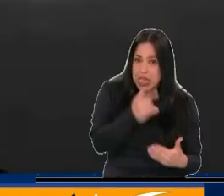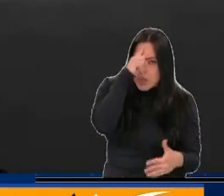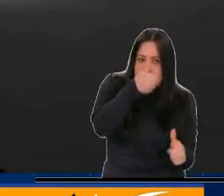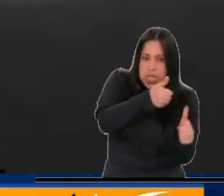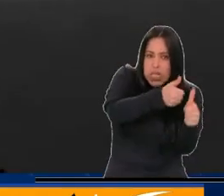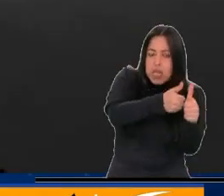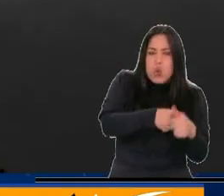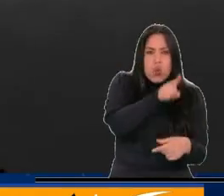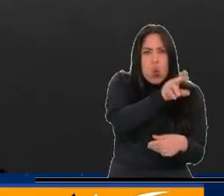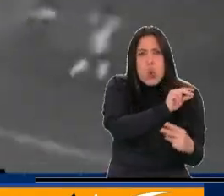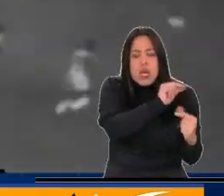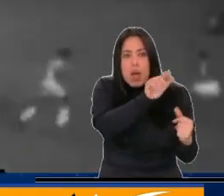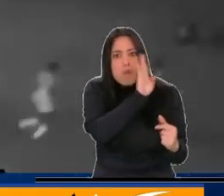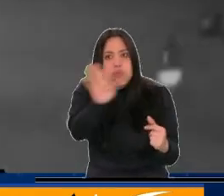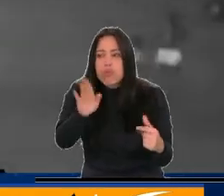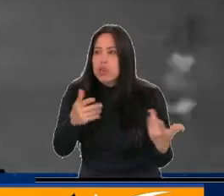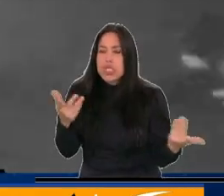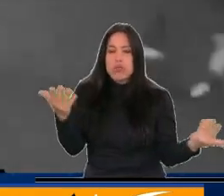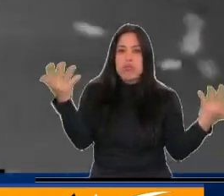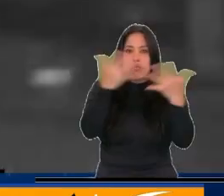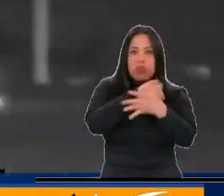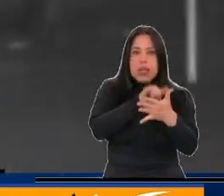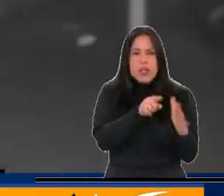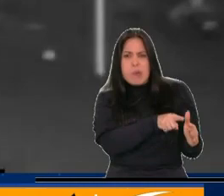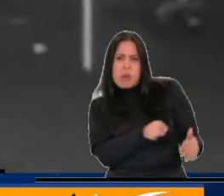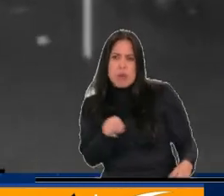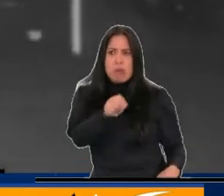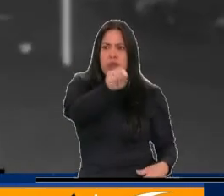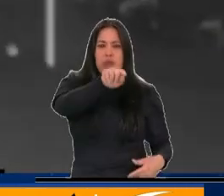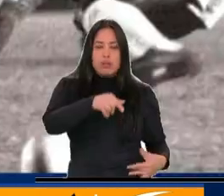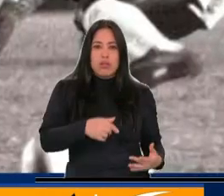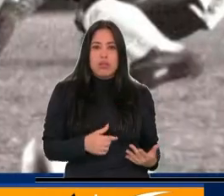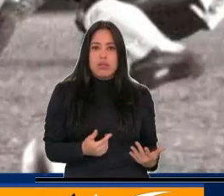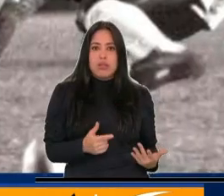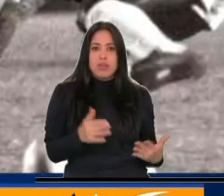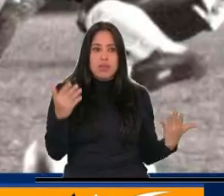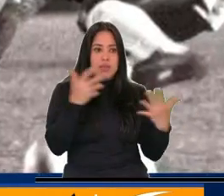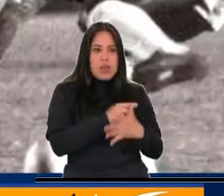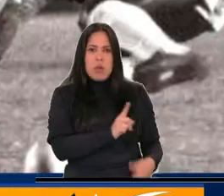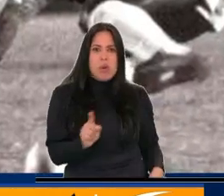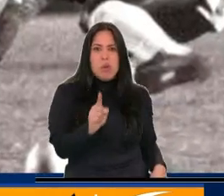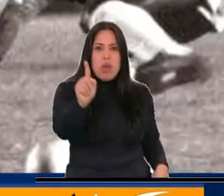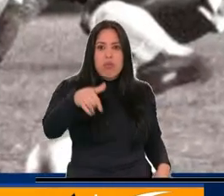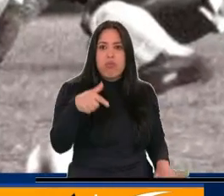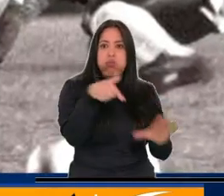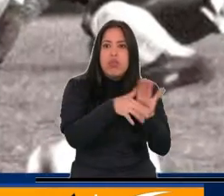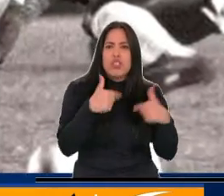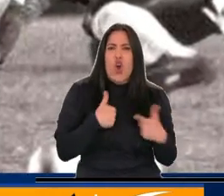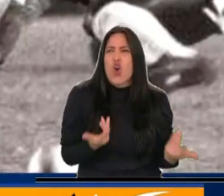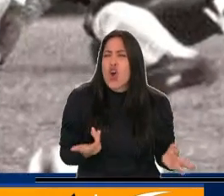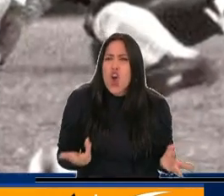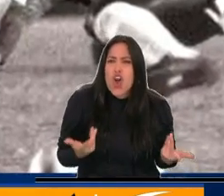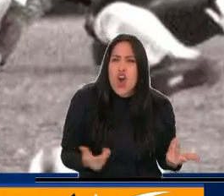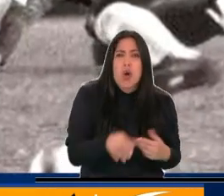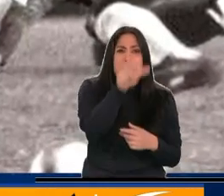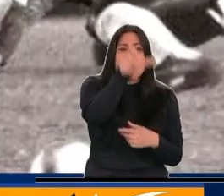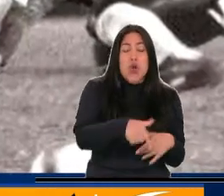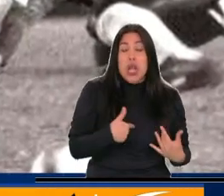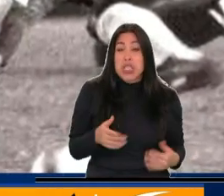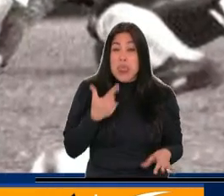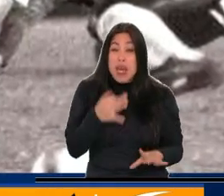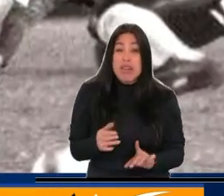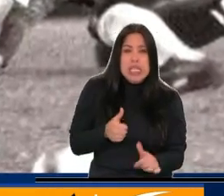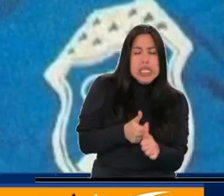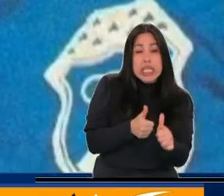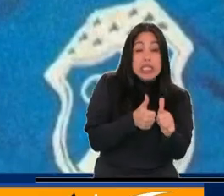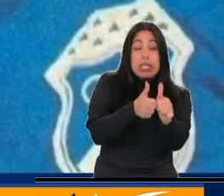Rápido, hábil, escurridizo, ¿qué más quería uno? Un tipo que no lo podía dejar